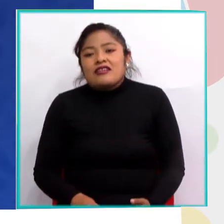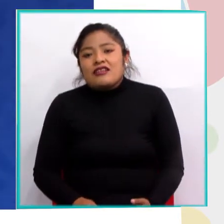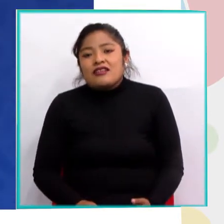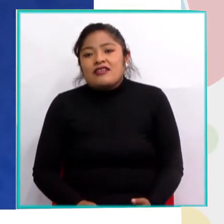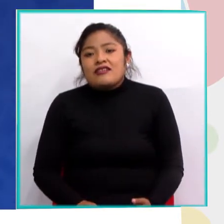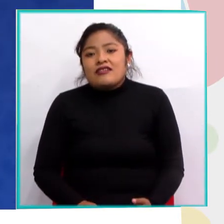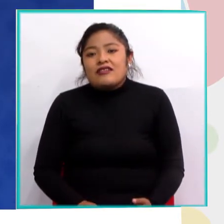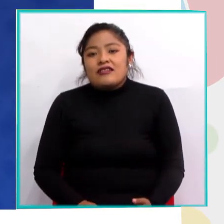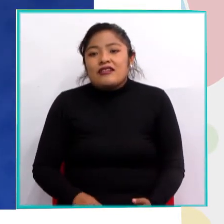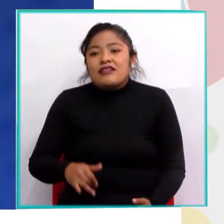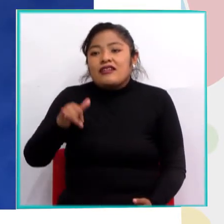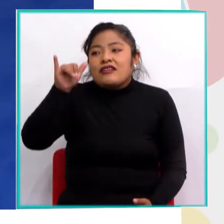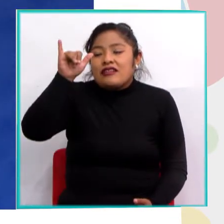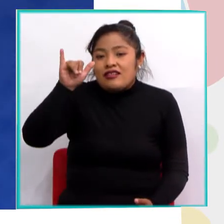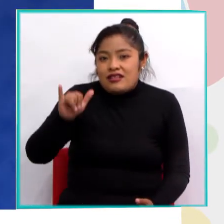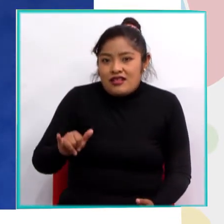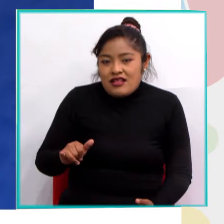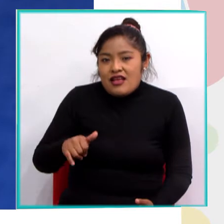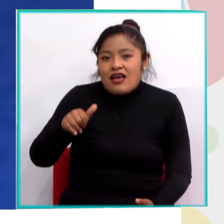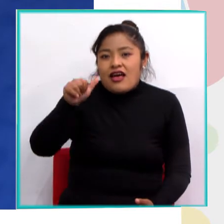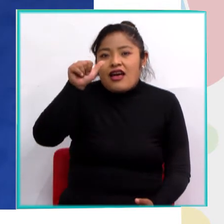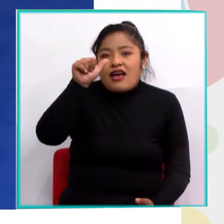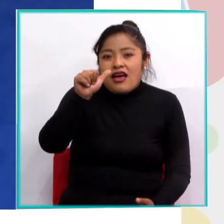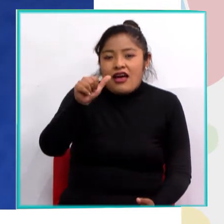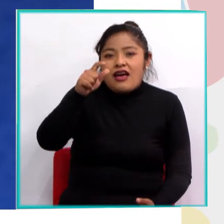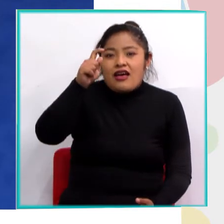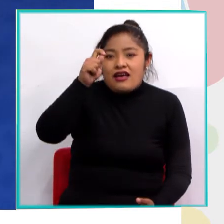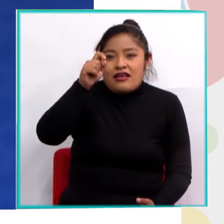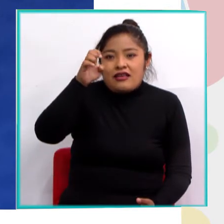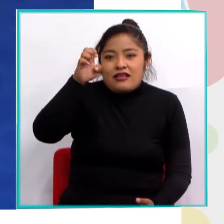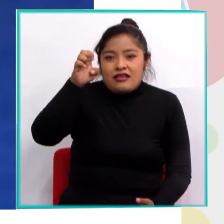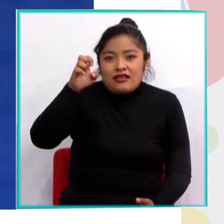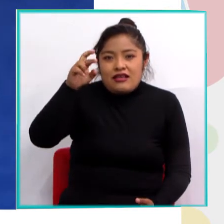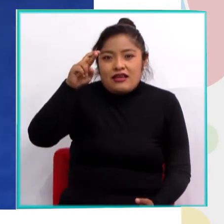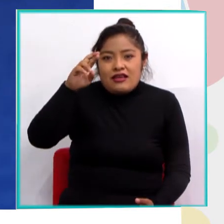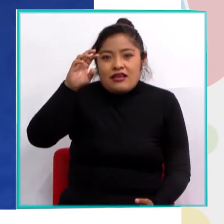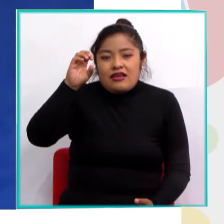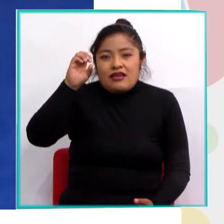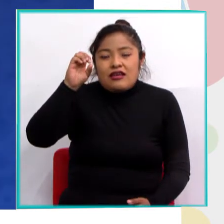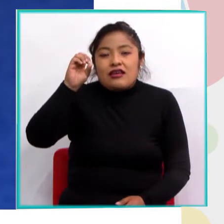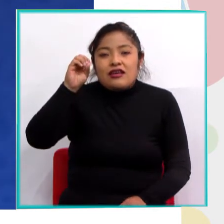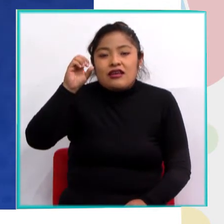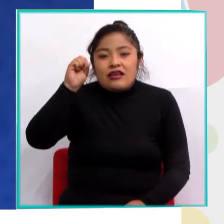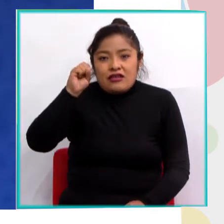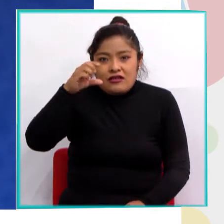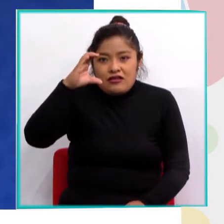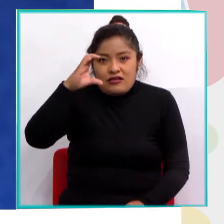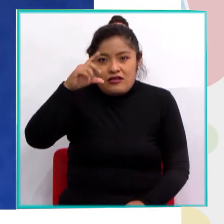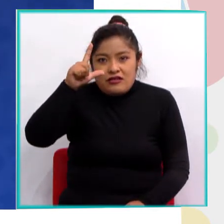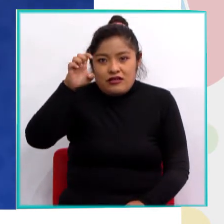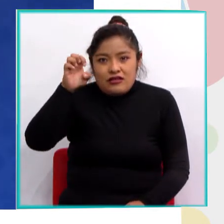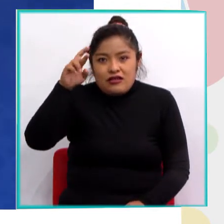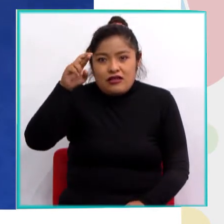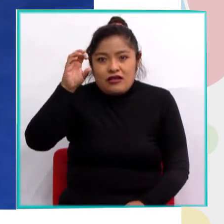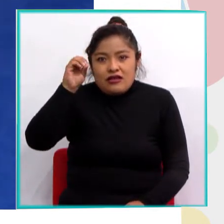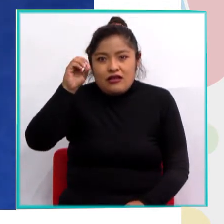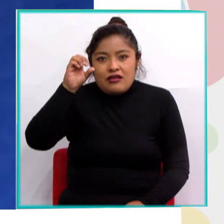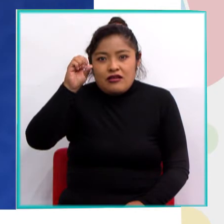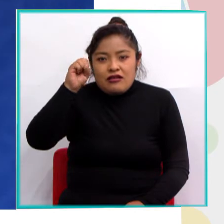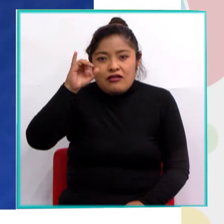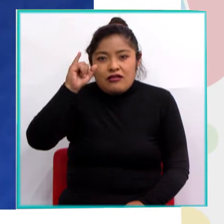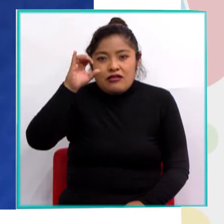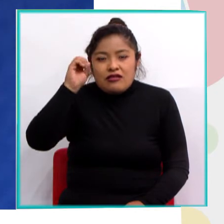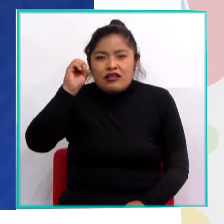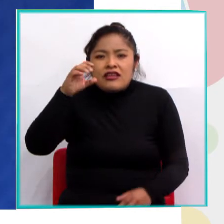está la aterosclerosis, que es una afección en la cual se va a formar una grasa